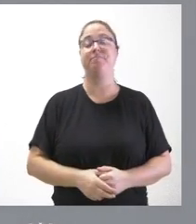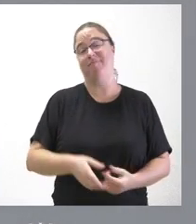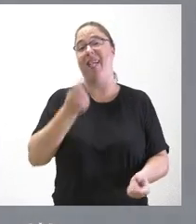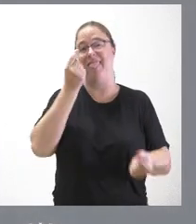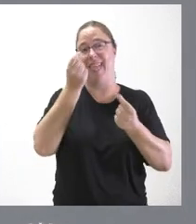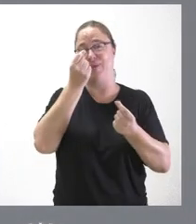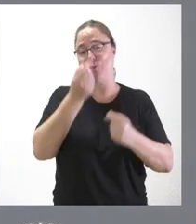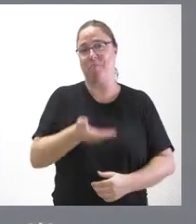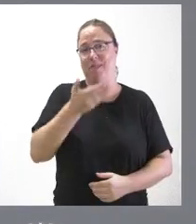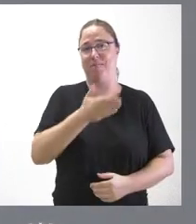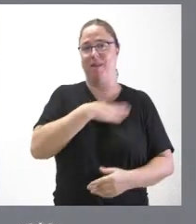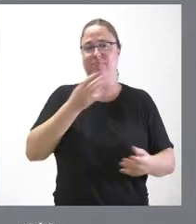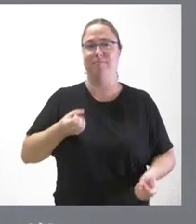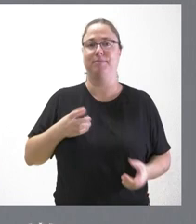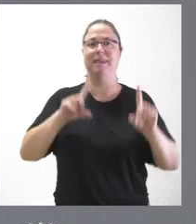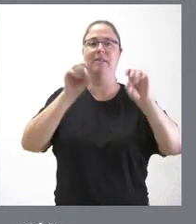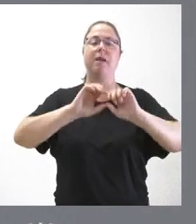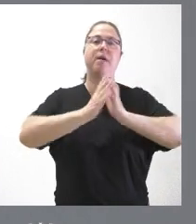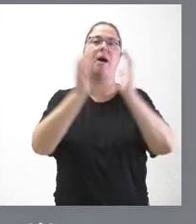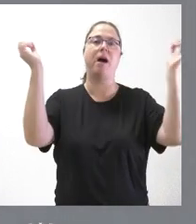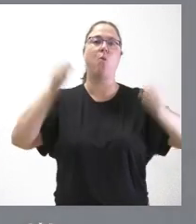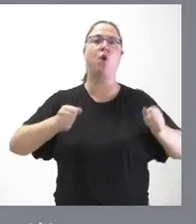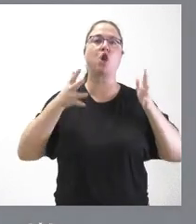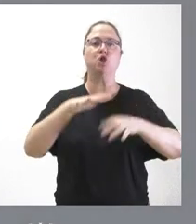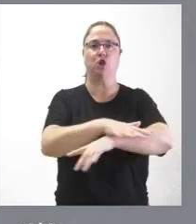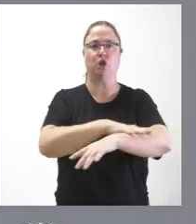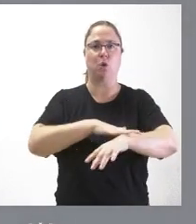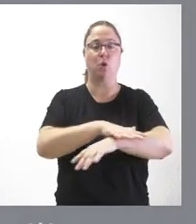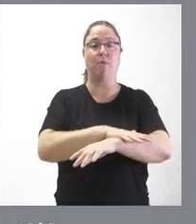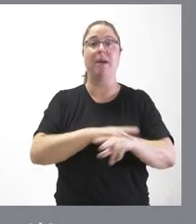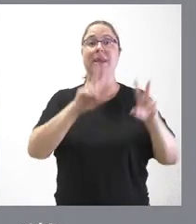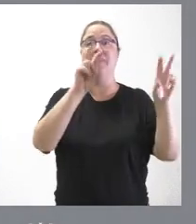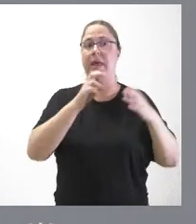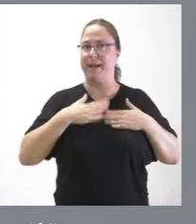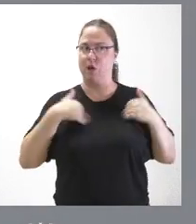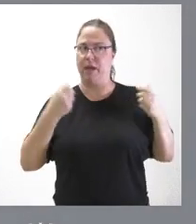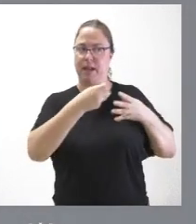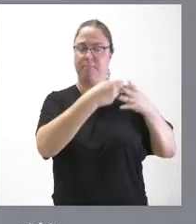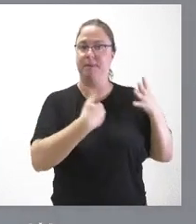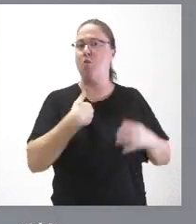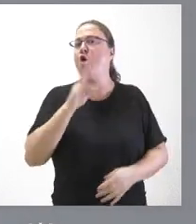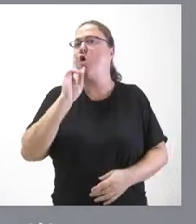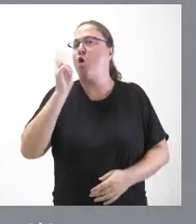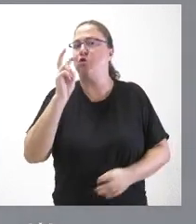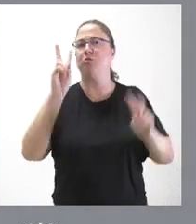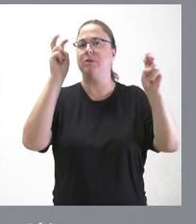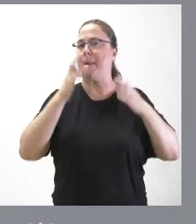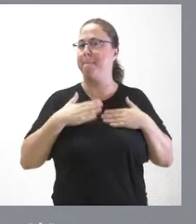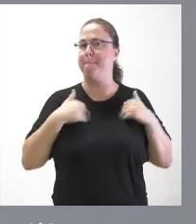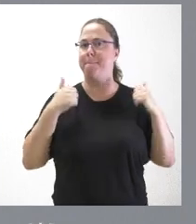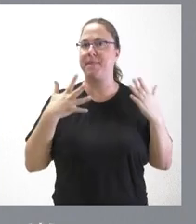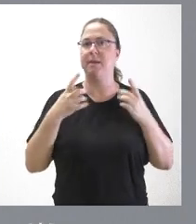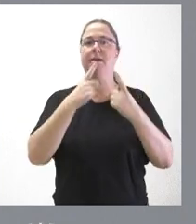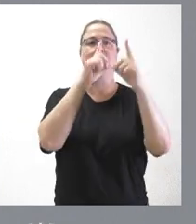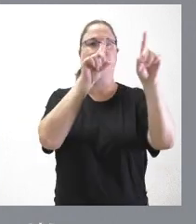en relación con estos acuerdos del Consejo de Gobierno. Y sobre cualquiera de ellos o sobre cualquier otra cuestión que estime oportuno formular alguna